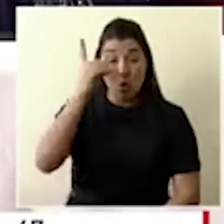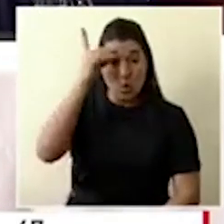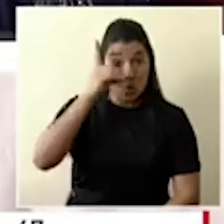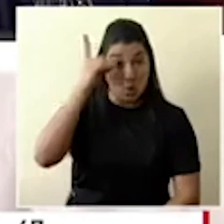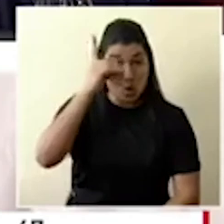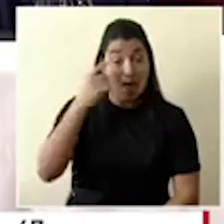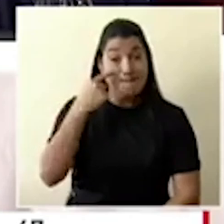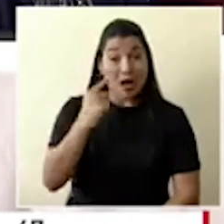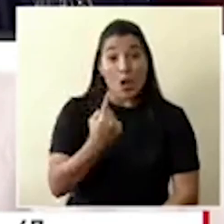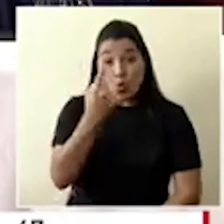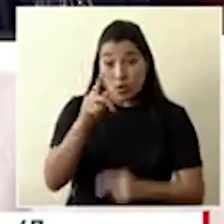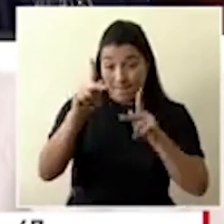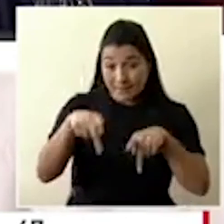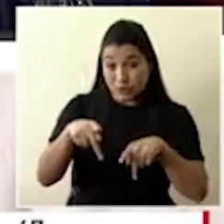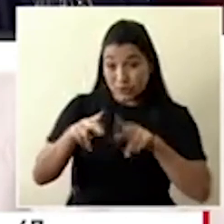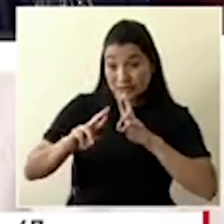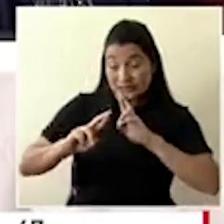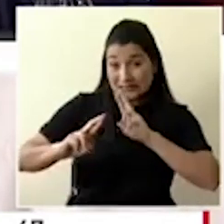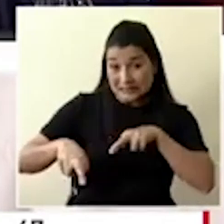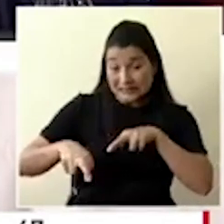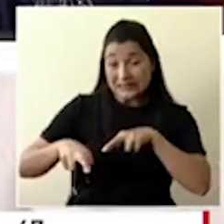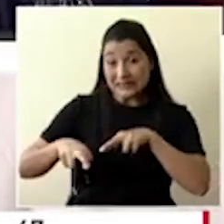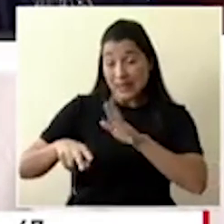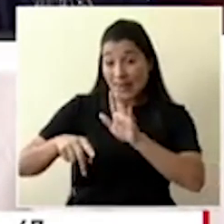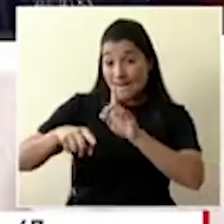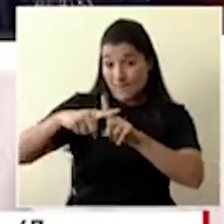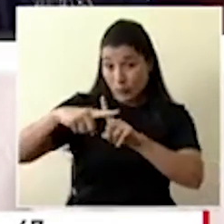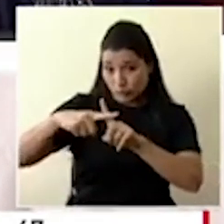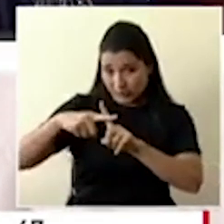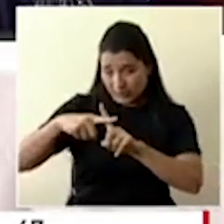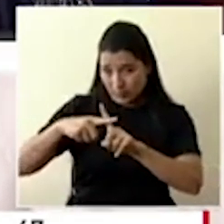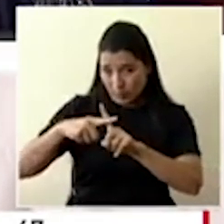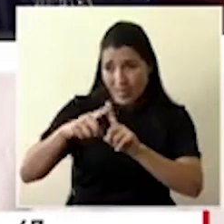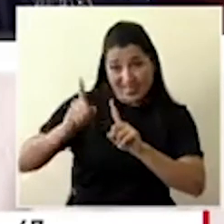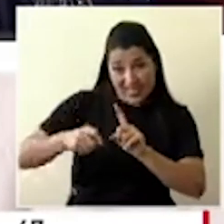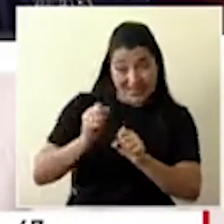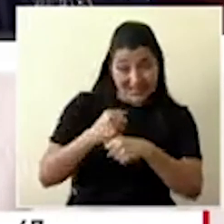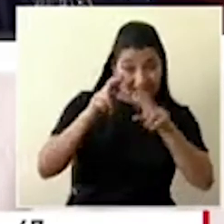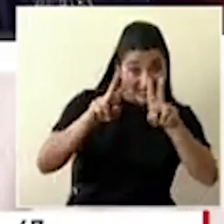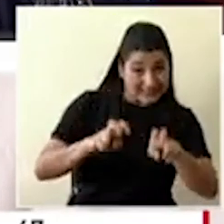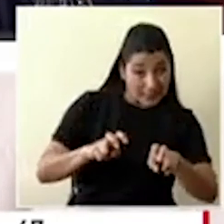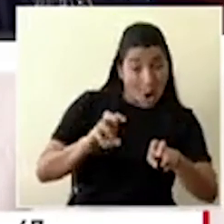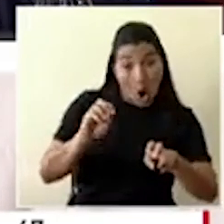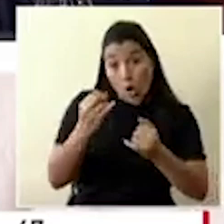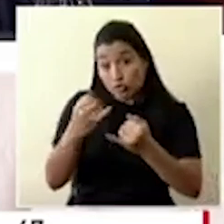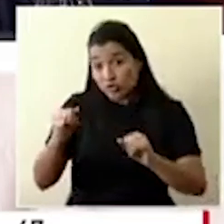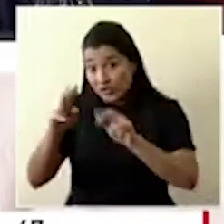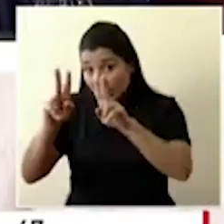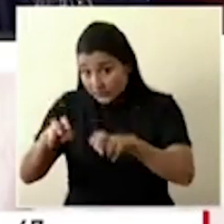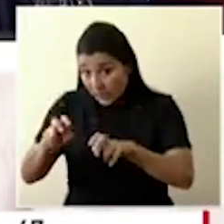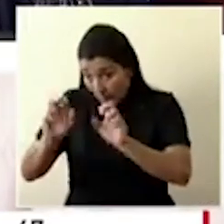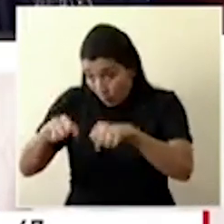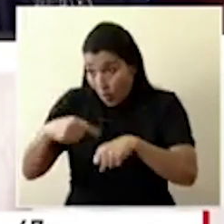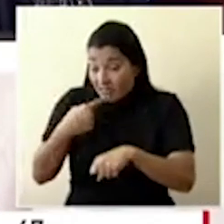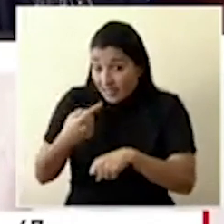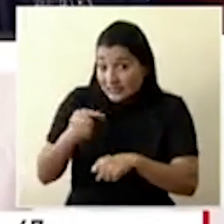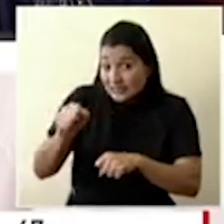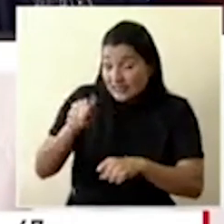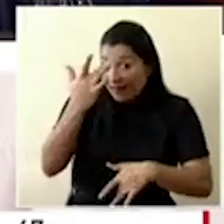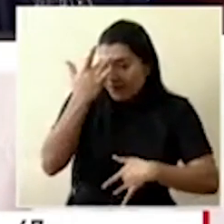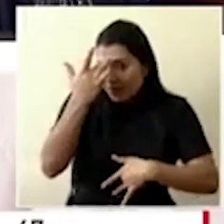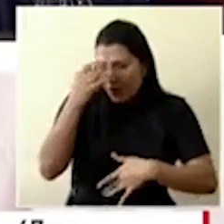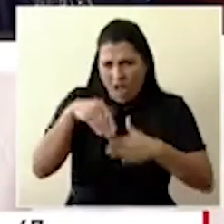¿es necesario realizar una prueba de laboratorio o es posible confirmar un caso sin ese examen? En Estados Unidos y otros países se reportan diagnósticos